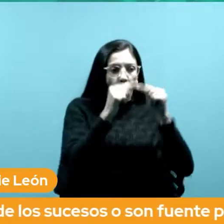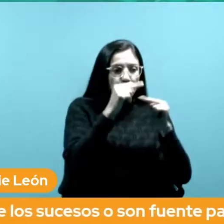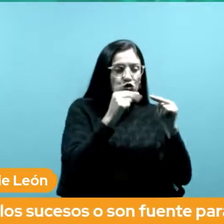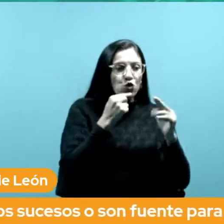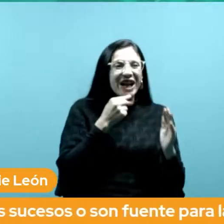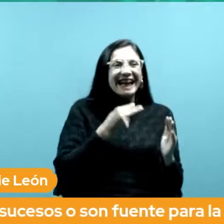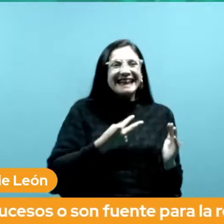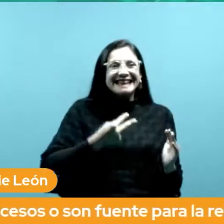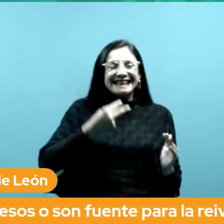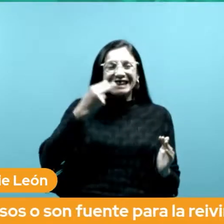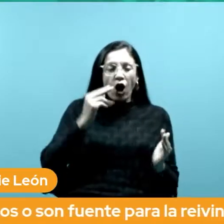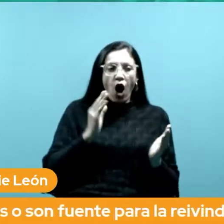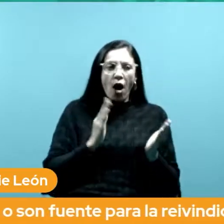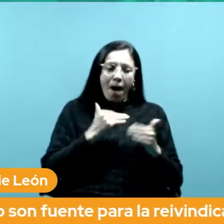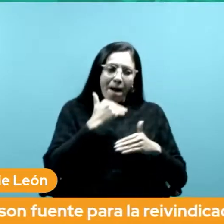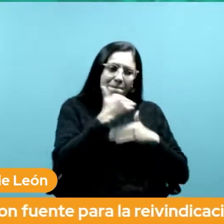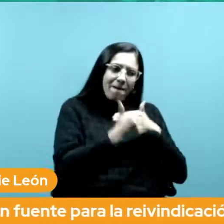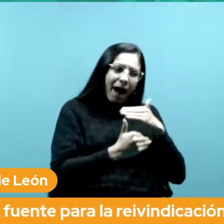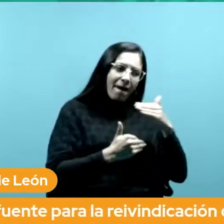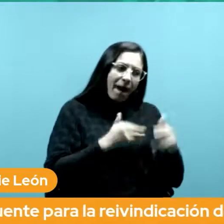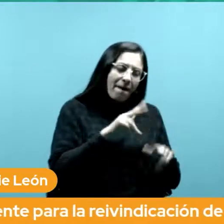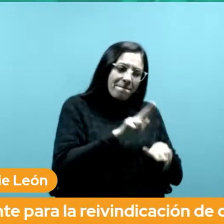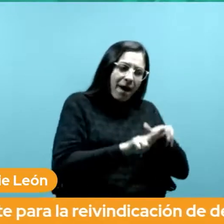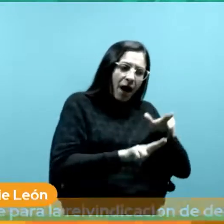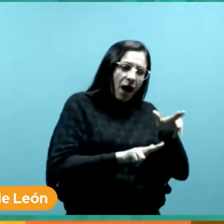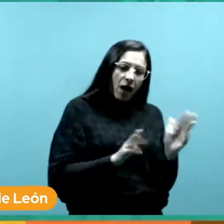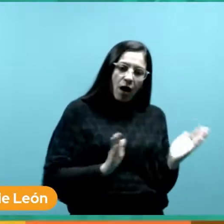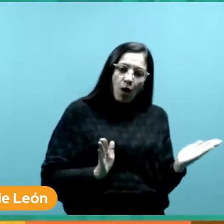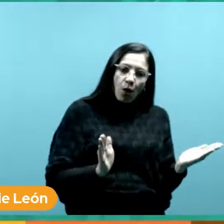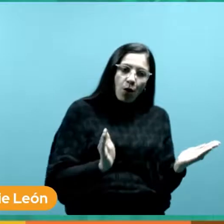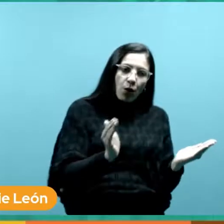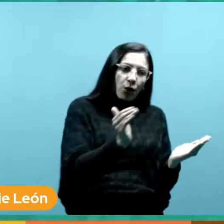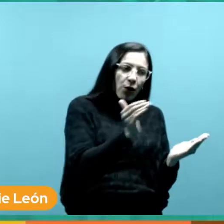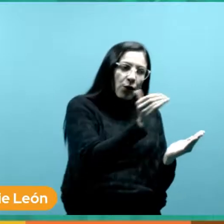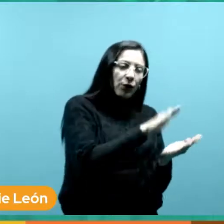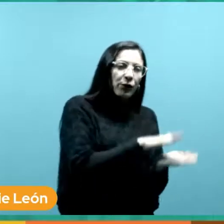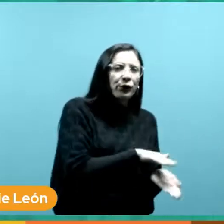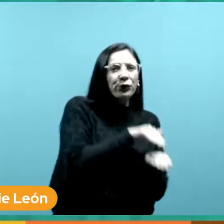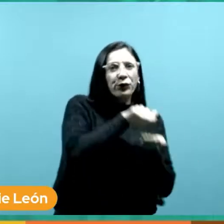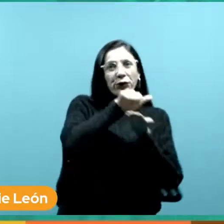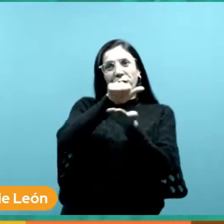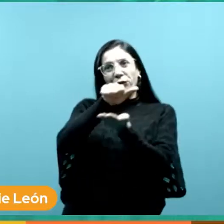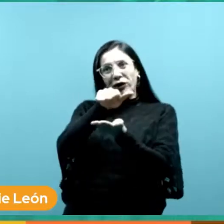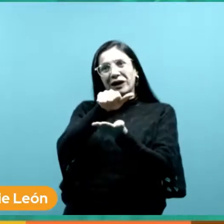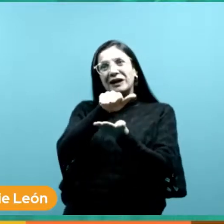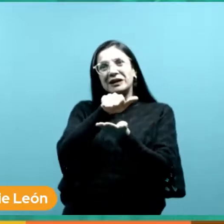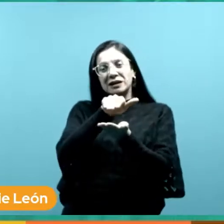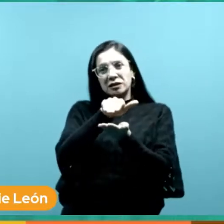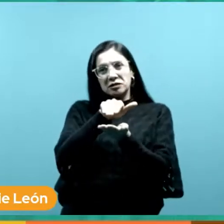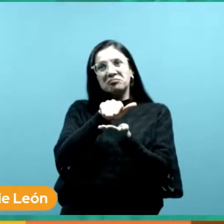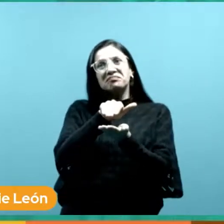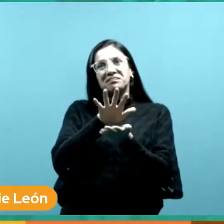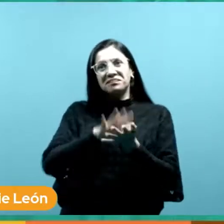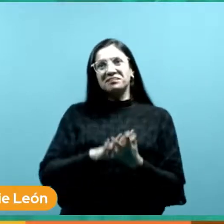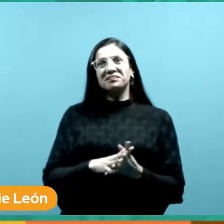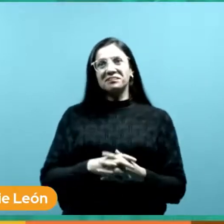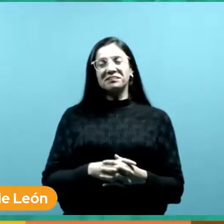reivindicar yo creo que los usos son múltiples no es que se limitan algunos ¿no? se va dando todo eso digamos